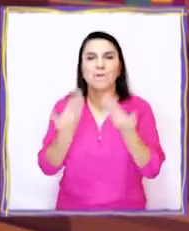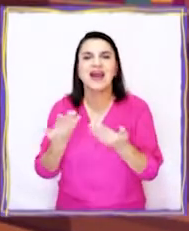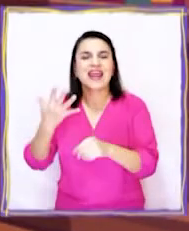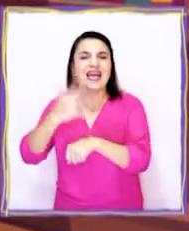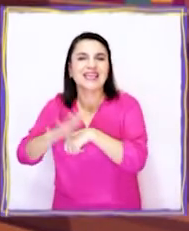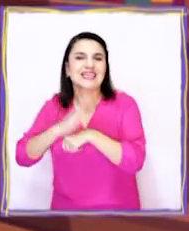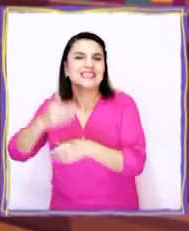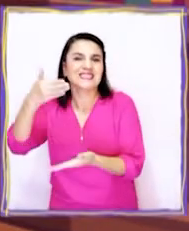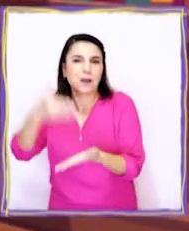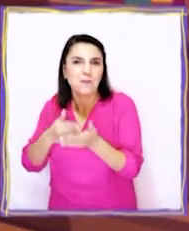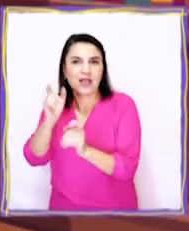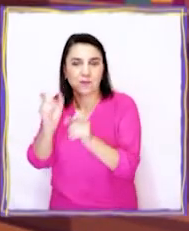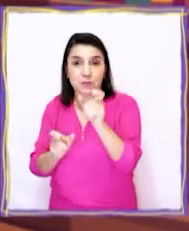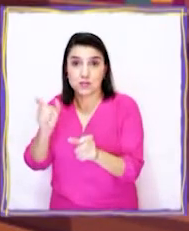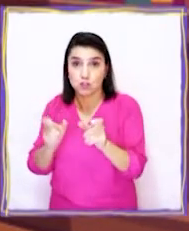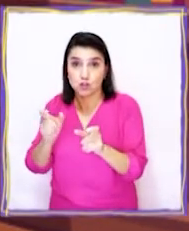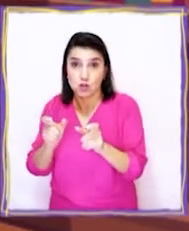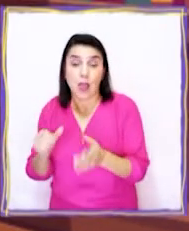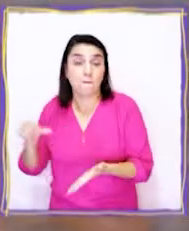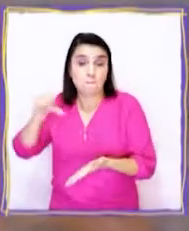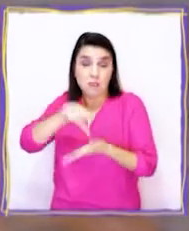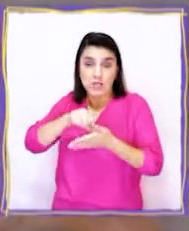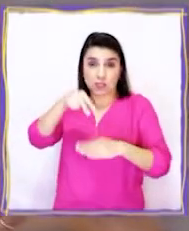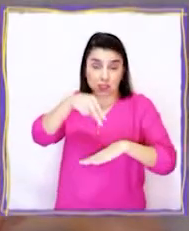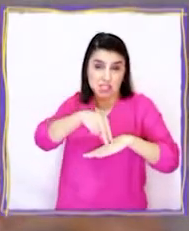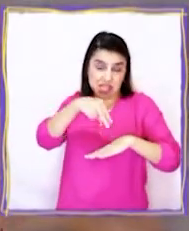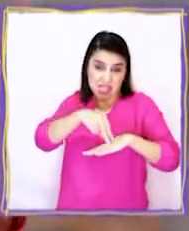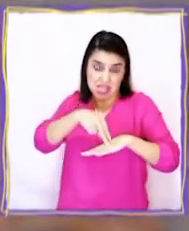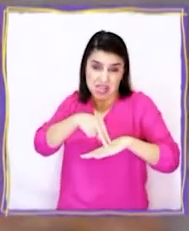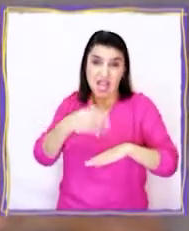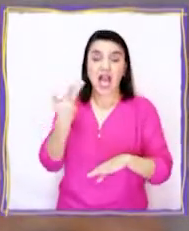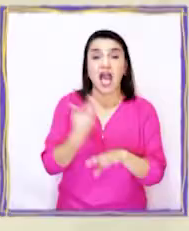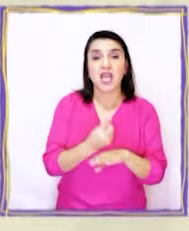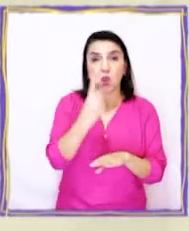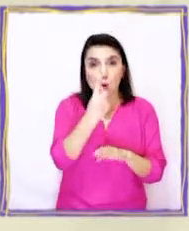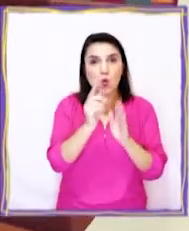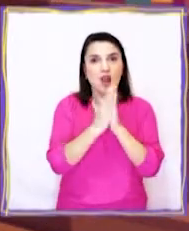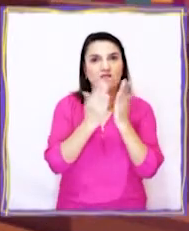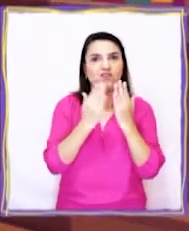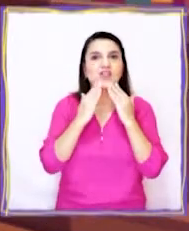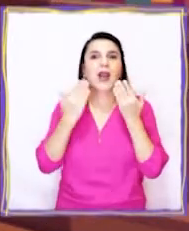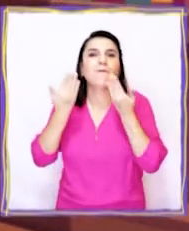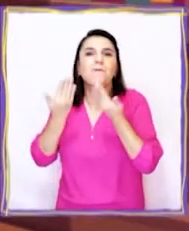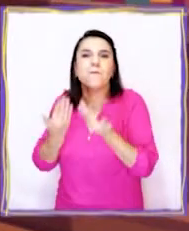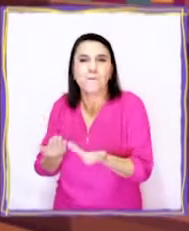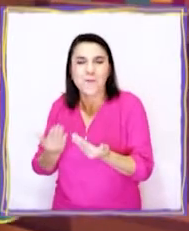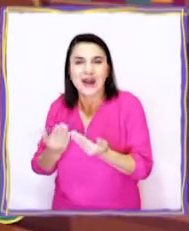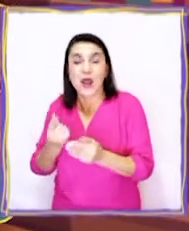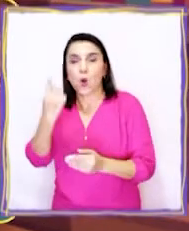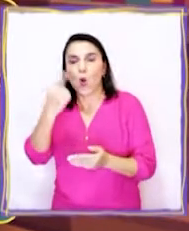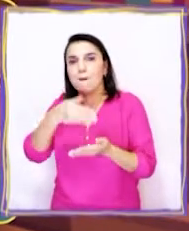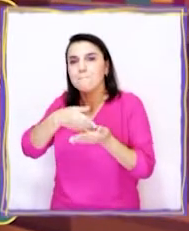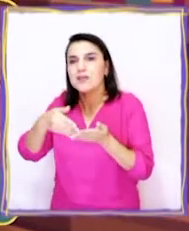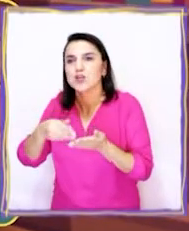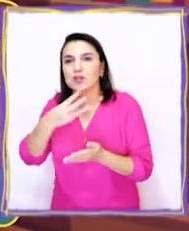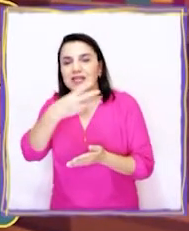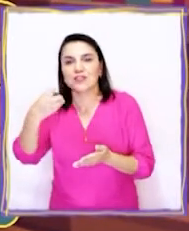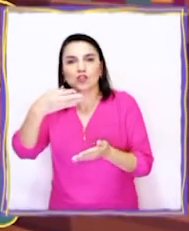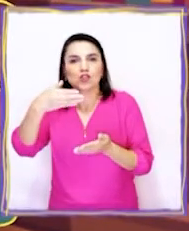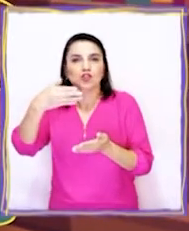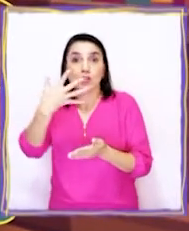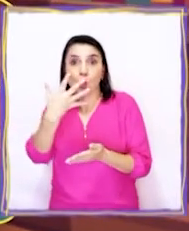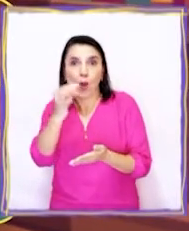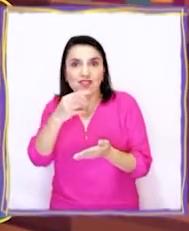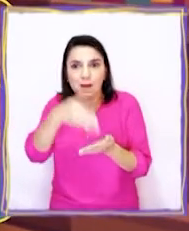cada 15.000 habitantes, mientras que en Nigeria comparten una biblioteca cada 1.350